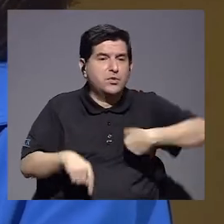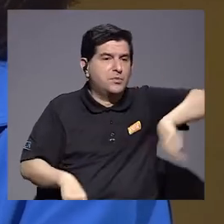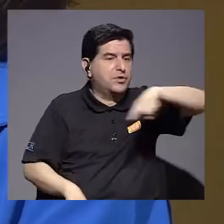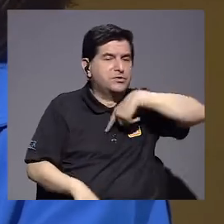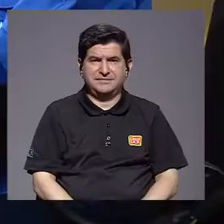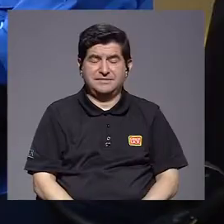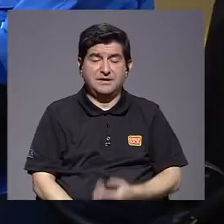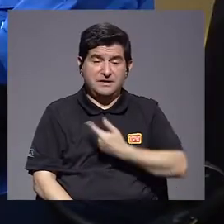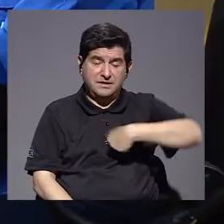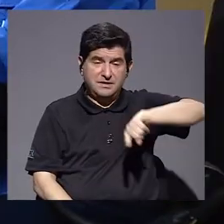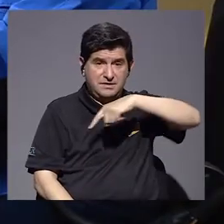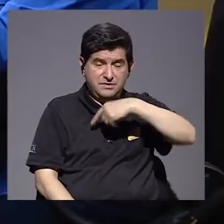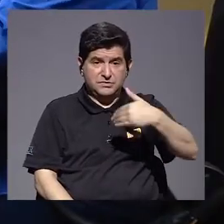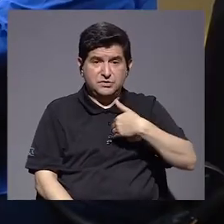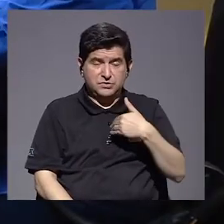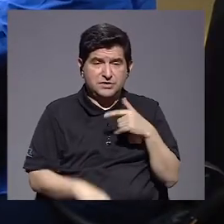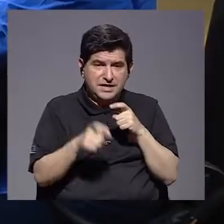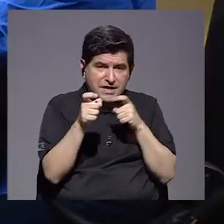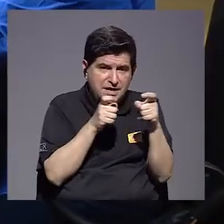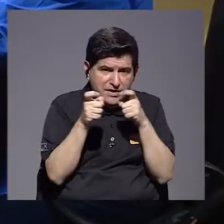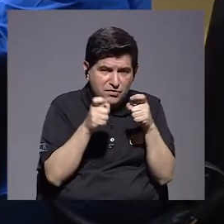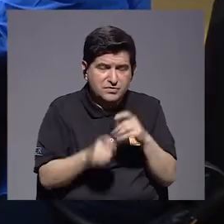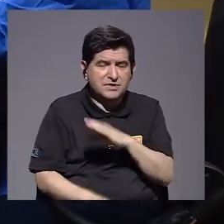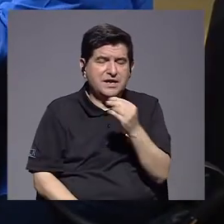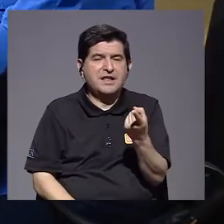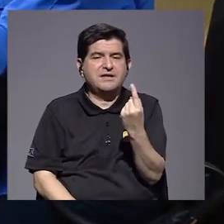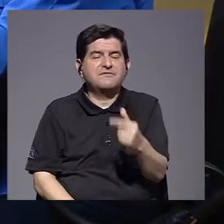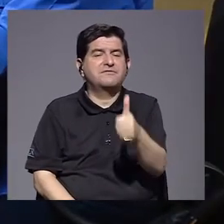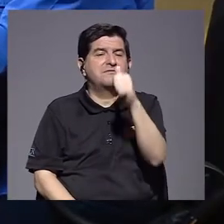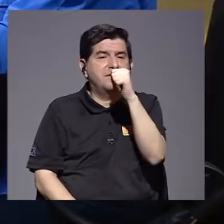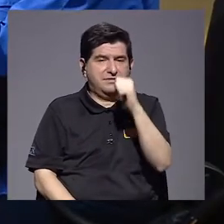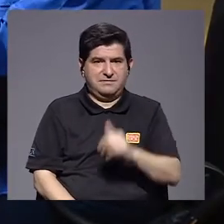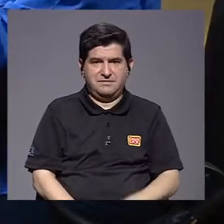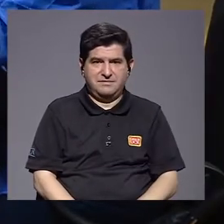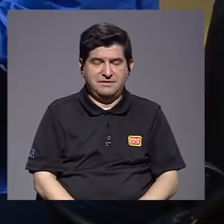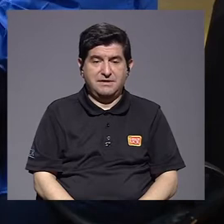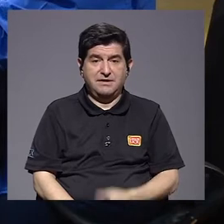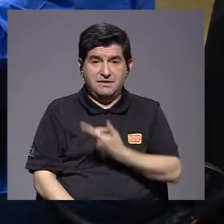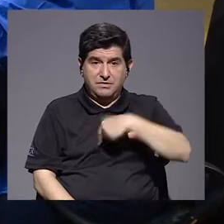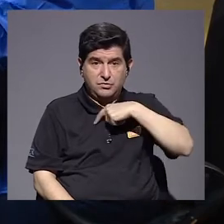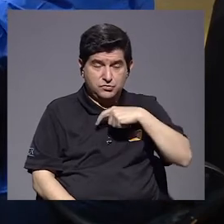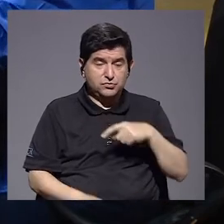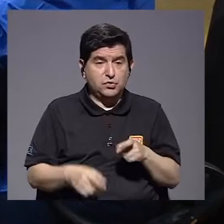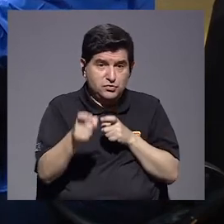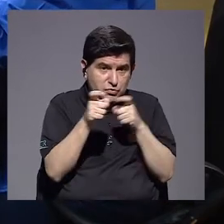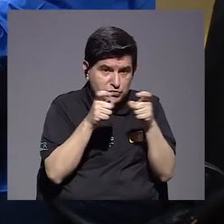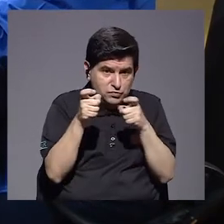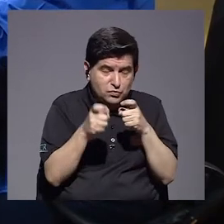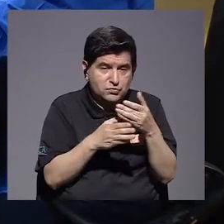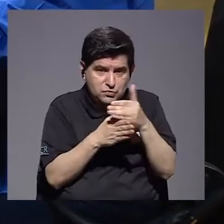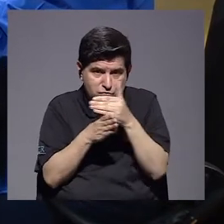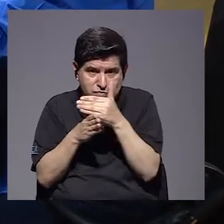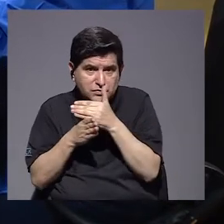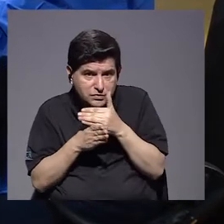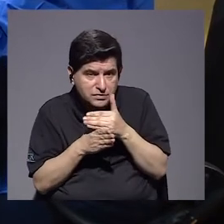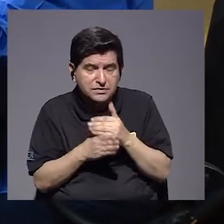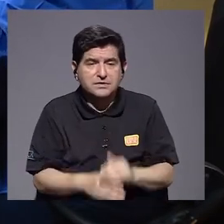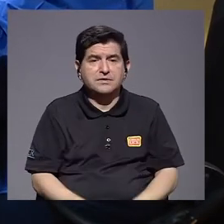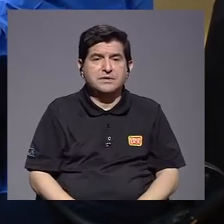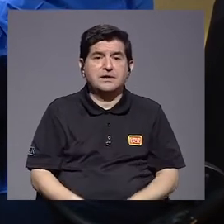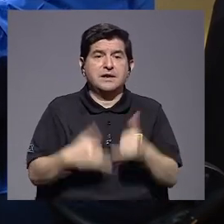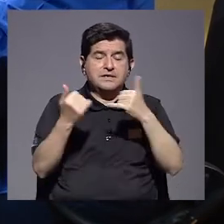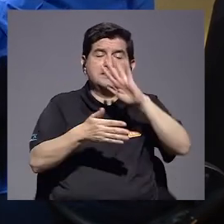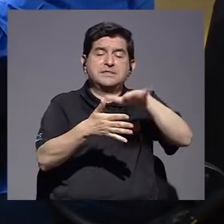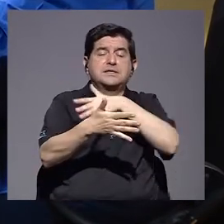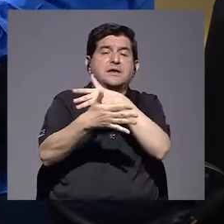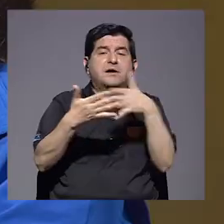dejar de repararla. Nosotros tenemos racionamiento y desabastecimiento. Nosotros cuando hacemos el racionamiento hemos